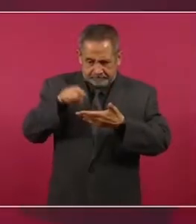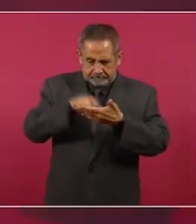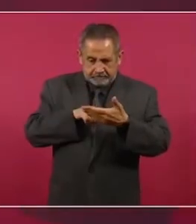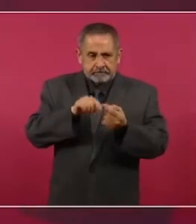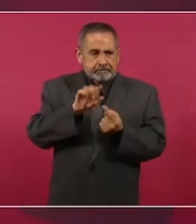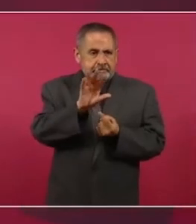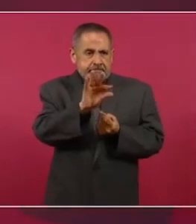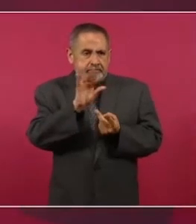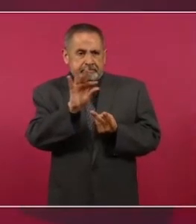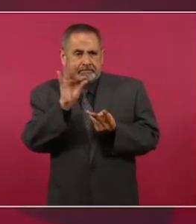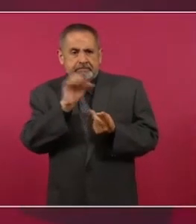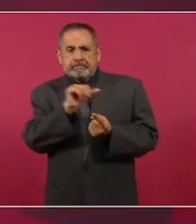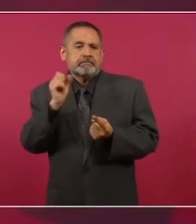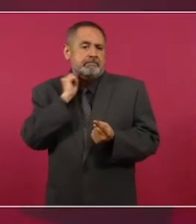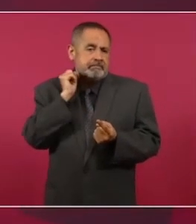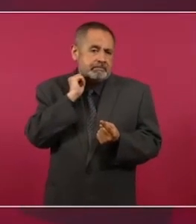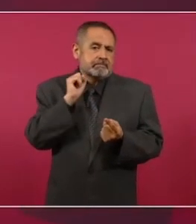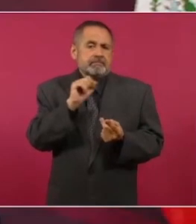senadores.